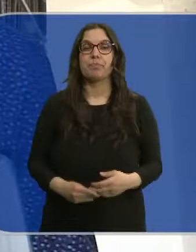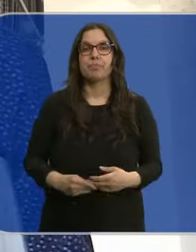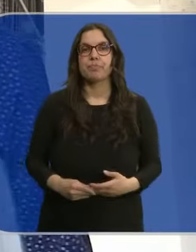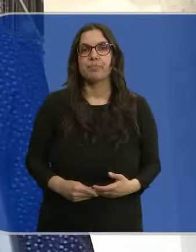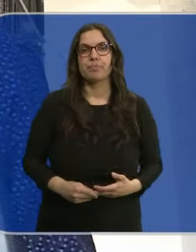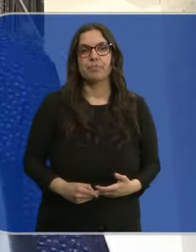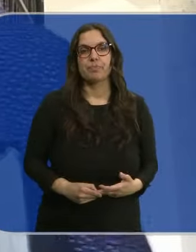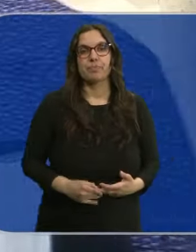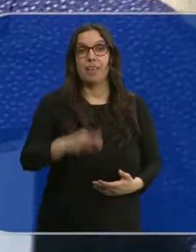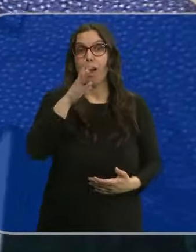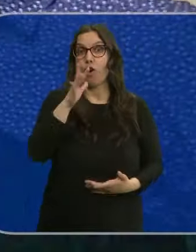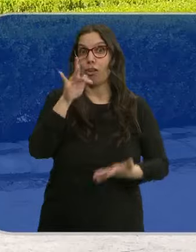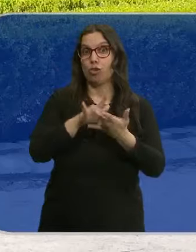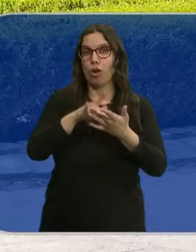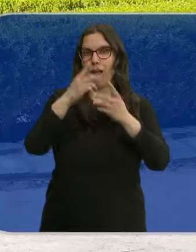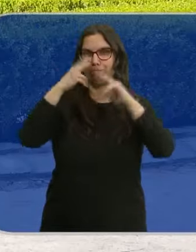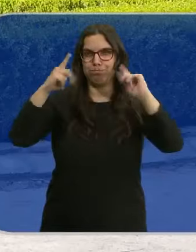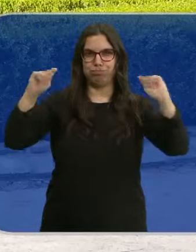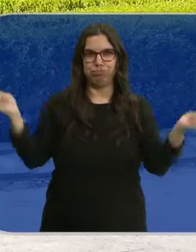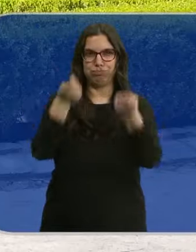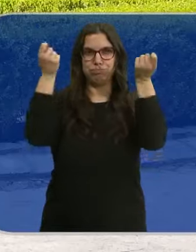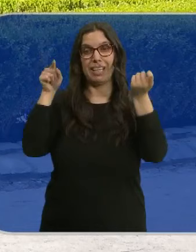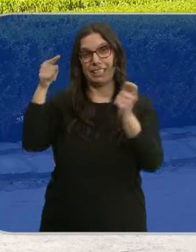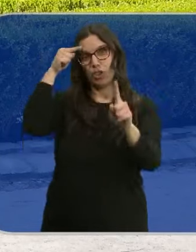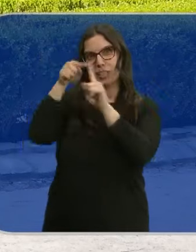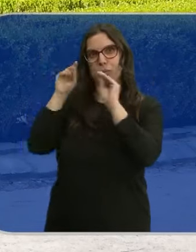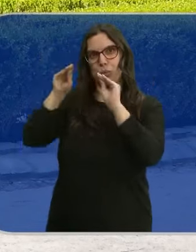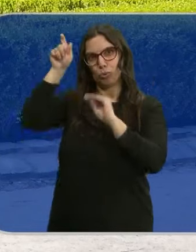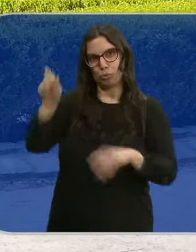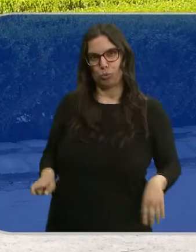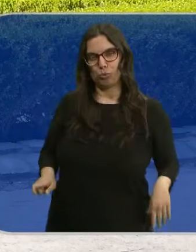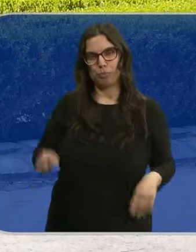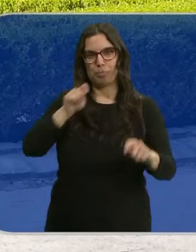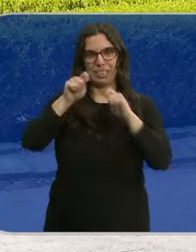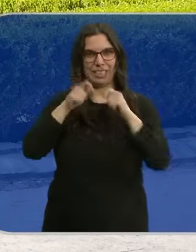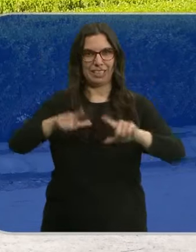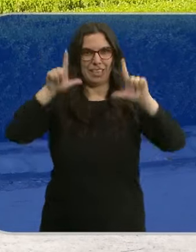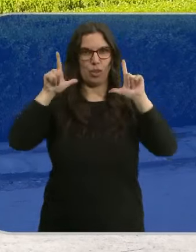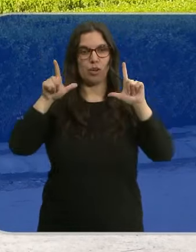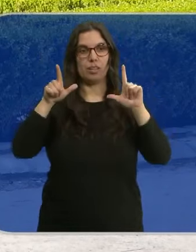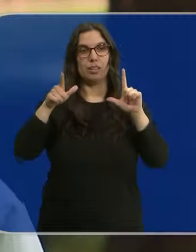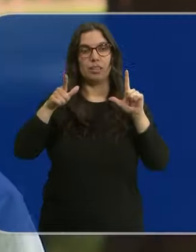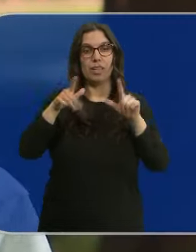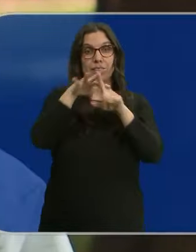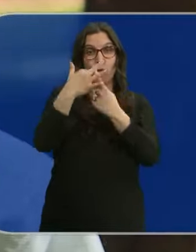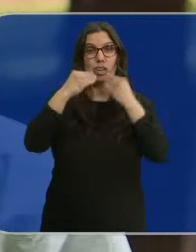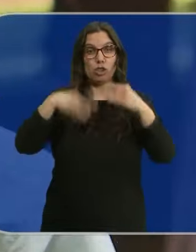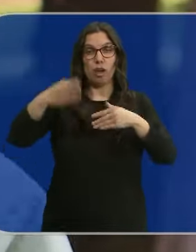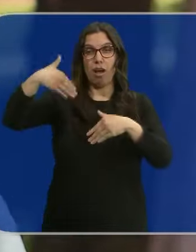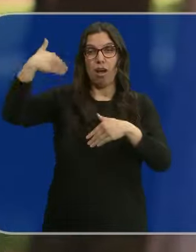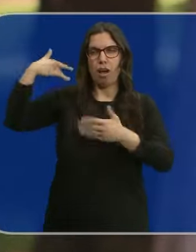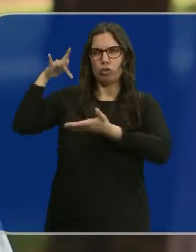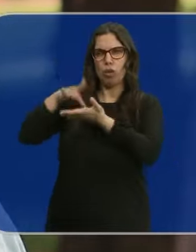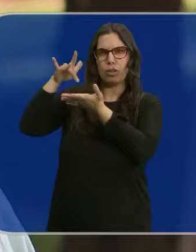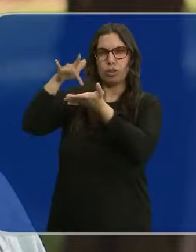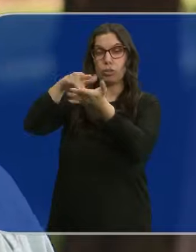momento de sacarlos a la luz. Ese será el cometido de Miguel Castañeda, recuperar aquellos acontecimientos que